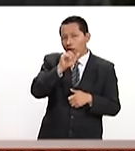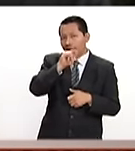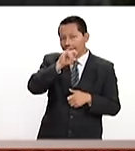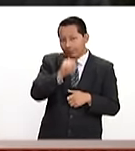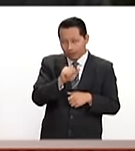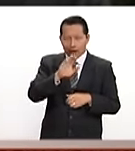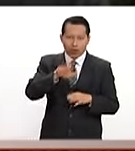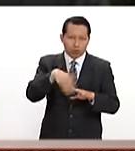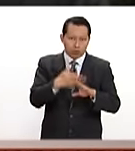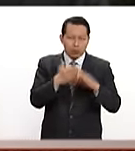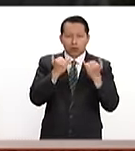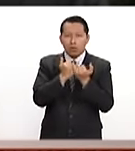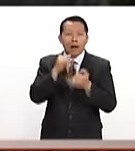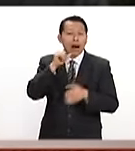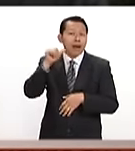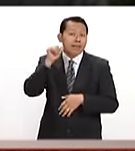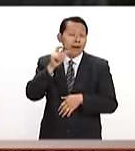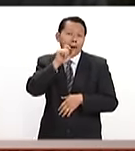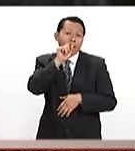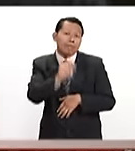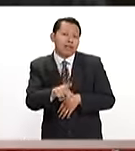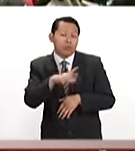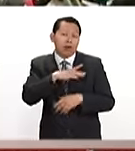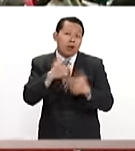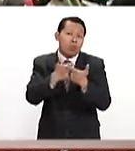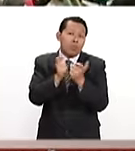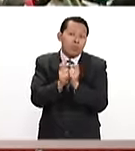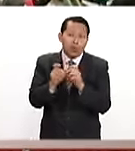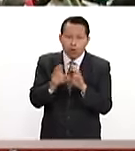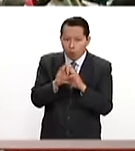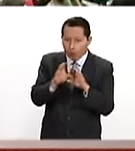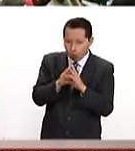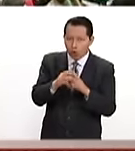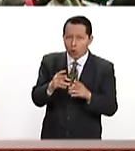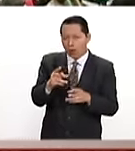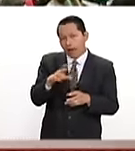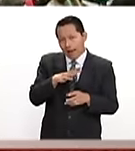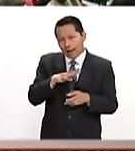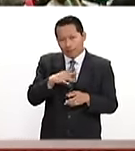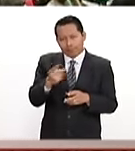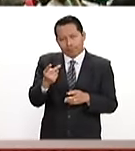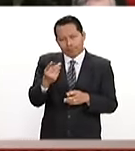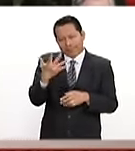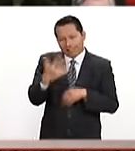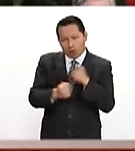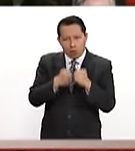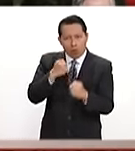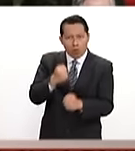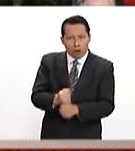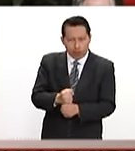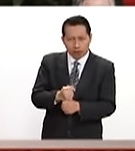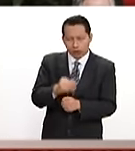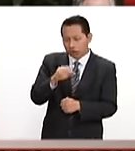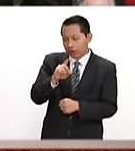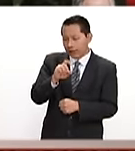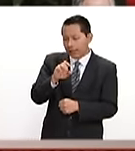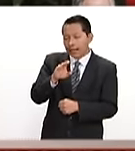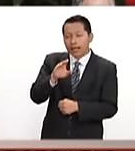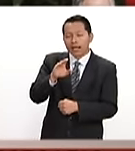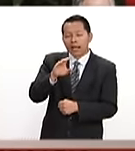medida. Incluso ayer mismo, un partido que fue partido cogobernante en los primeros cinco años de David Cameron,